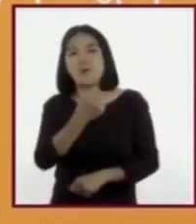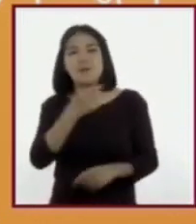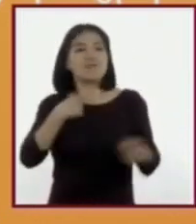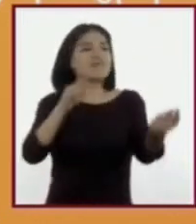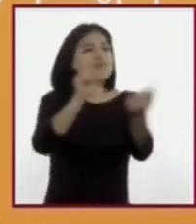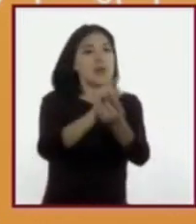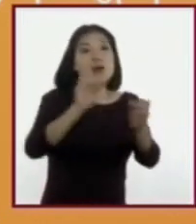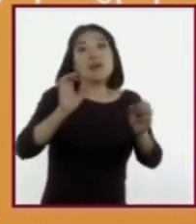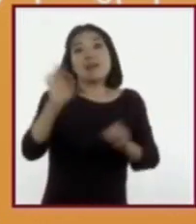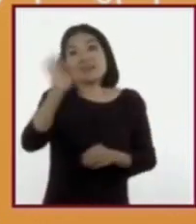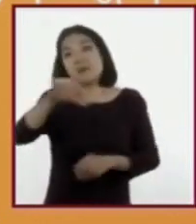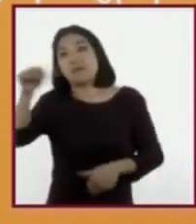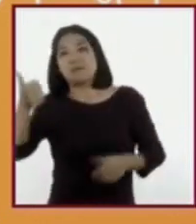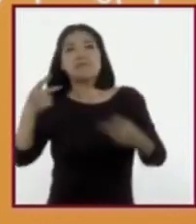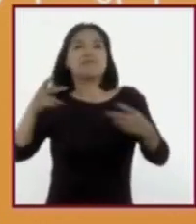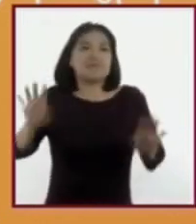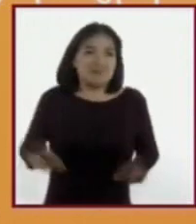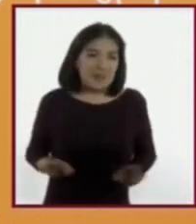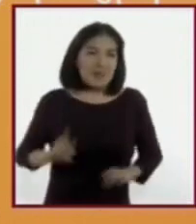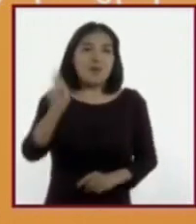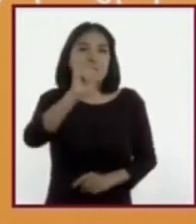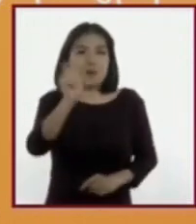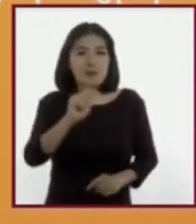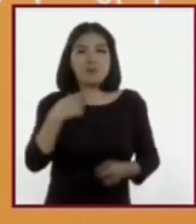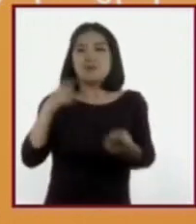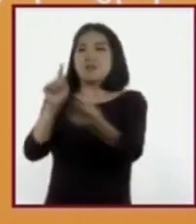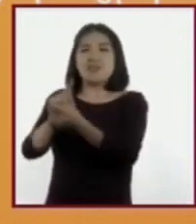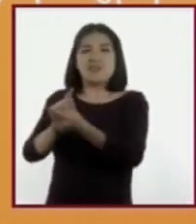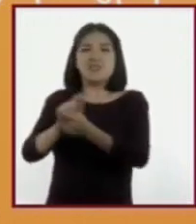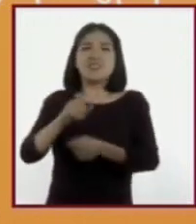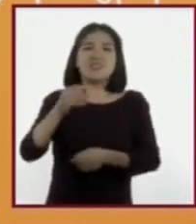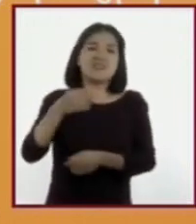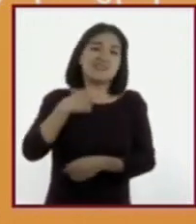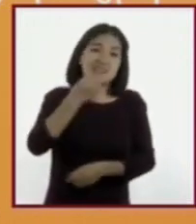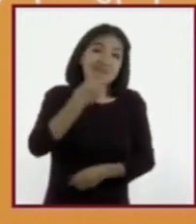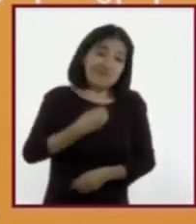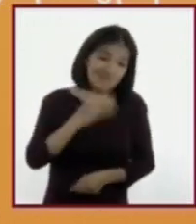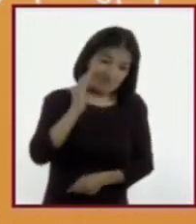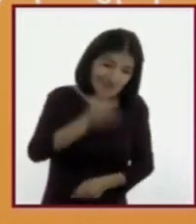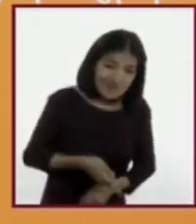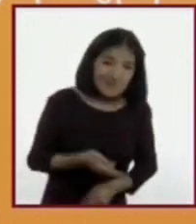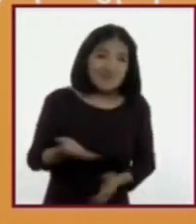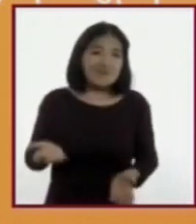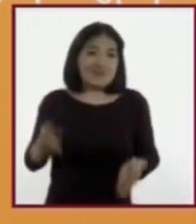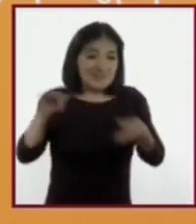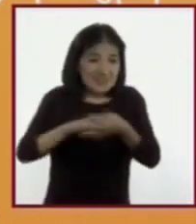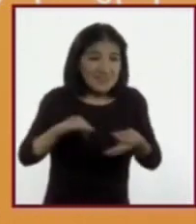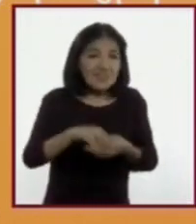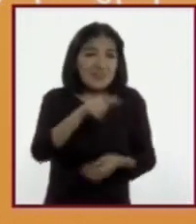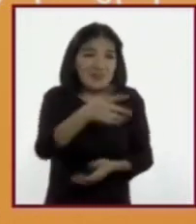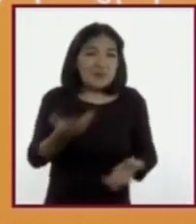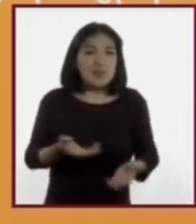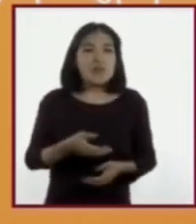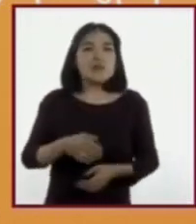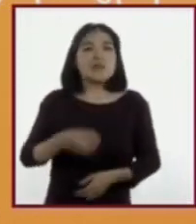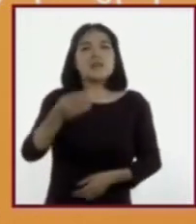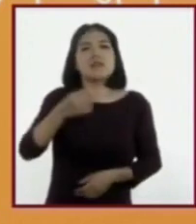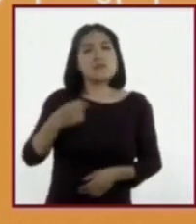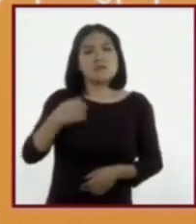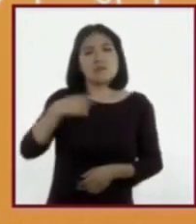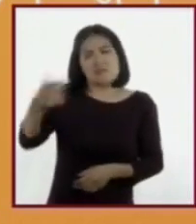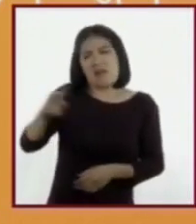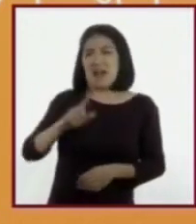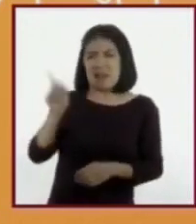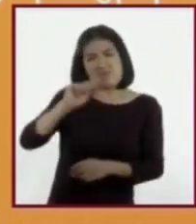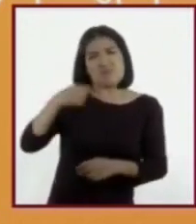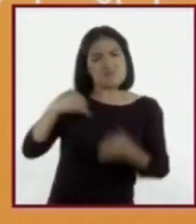con su pareja. ¿Es frecuente que hagan cosas que no quieren hacer? ¿No hacen cosas que quieren por darle el gusto a